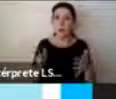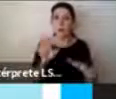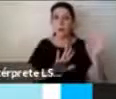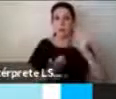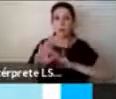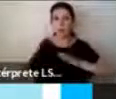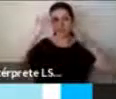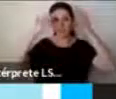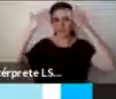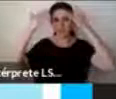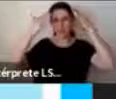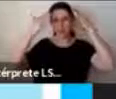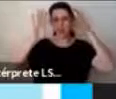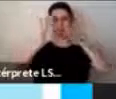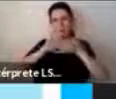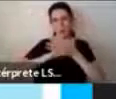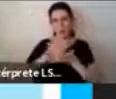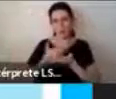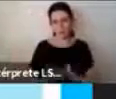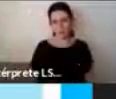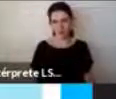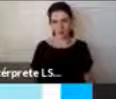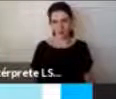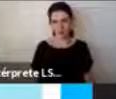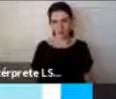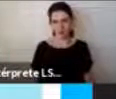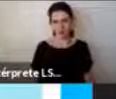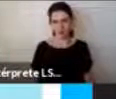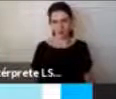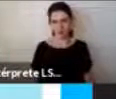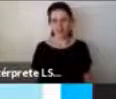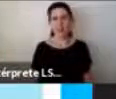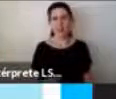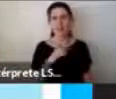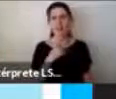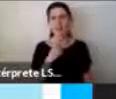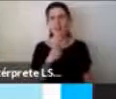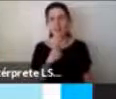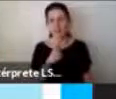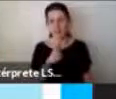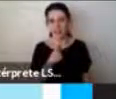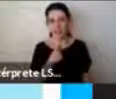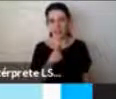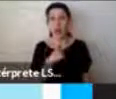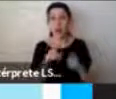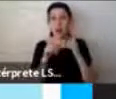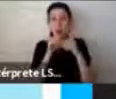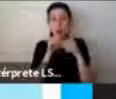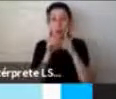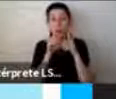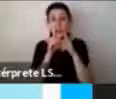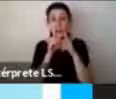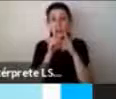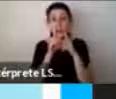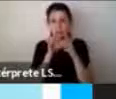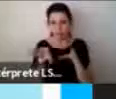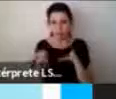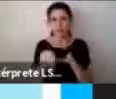Entonces, desde ahí viene este interés de incluir los cuentos en este